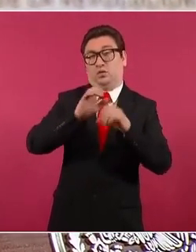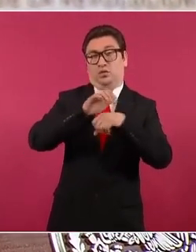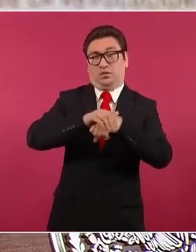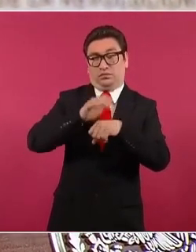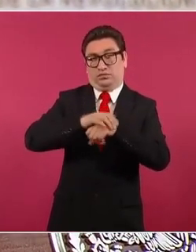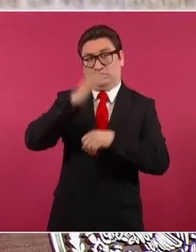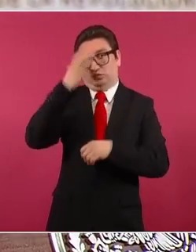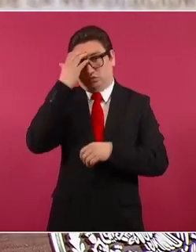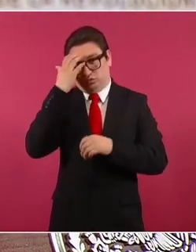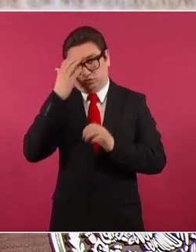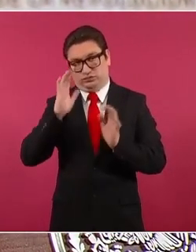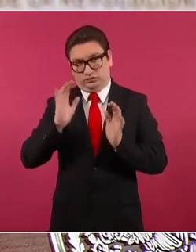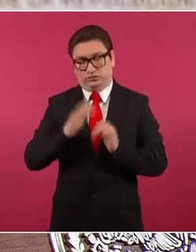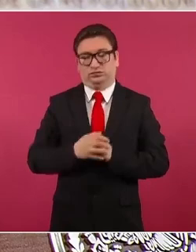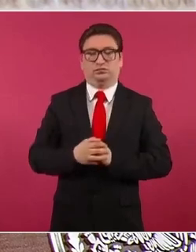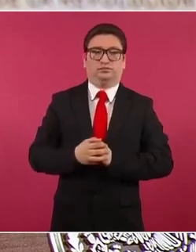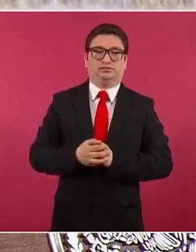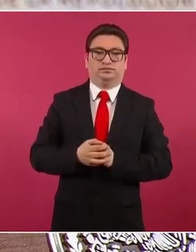conocido,